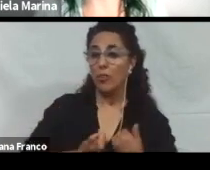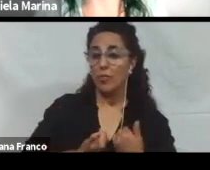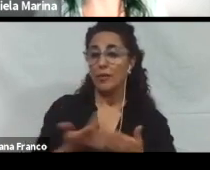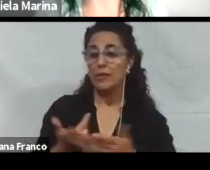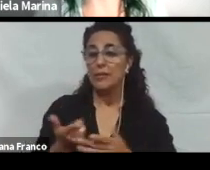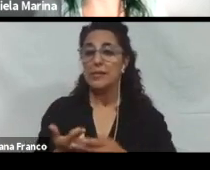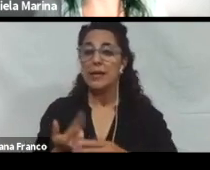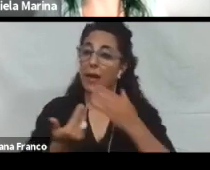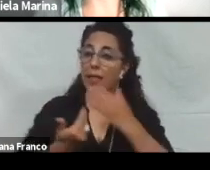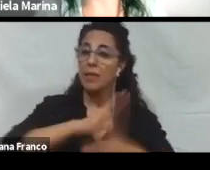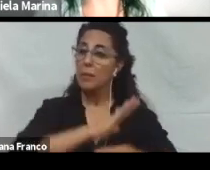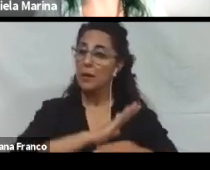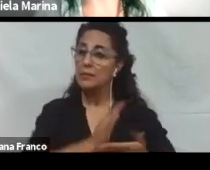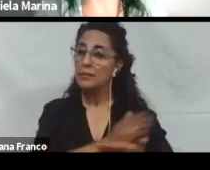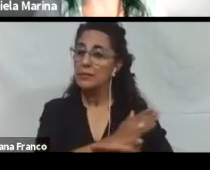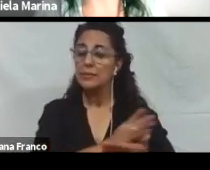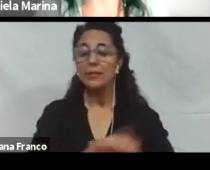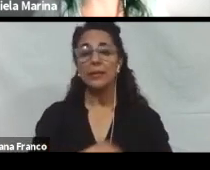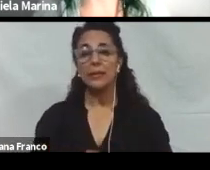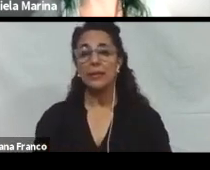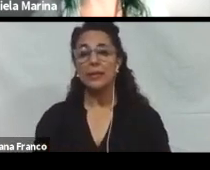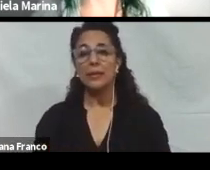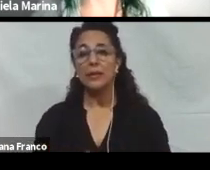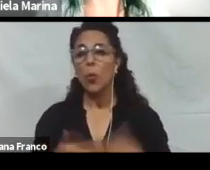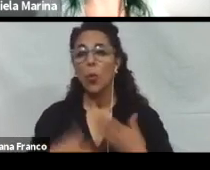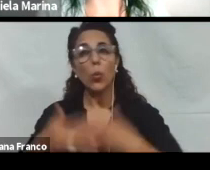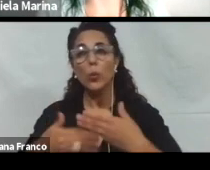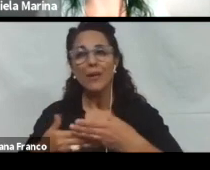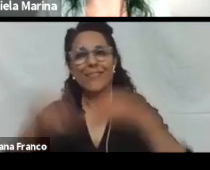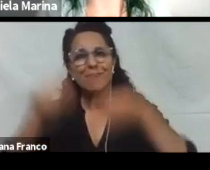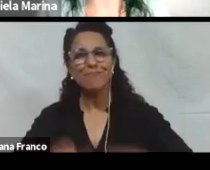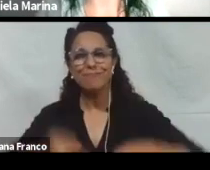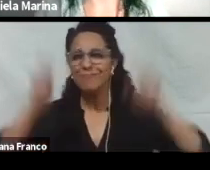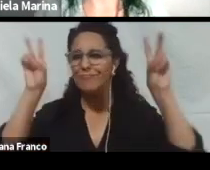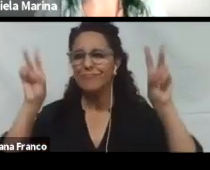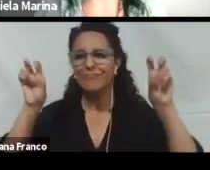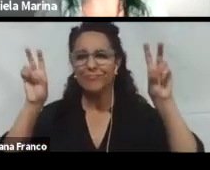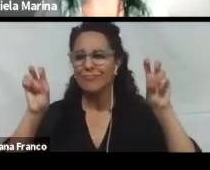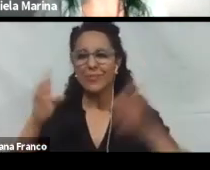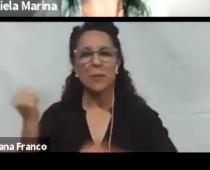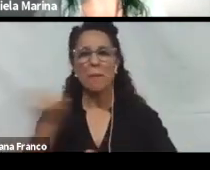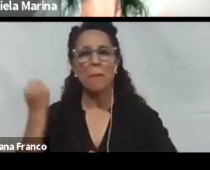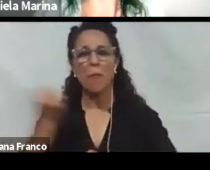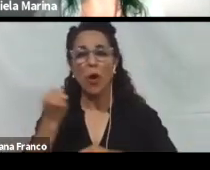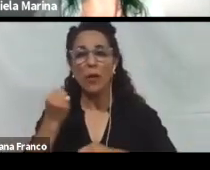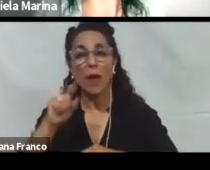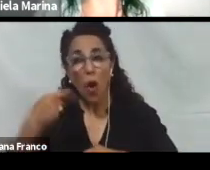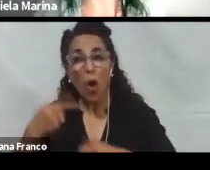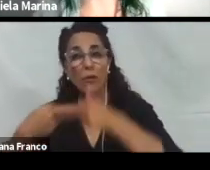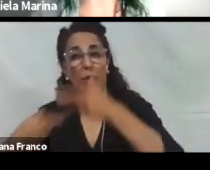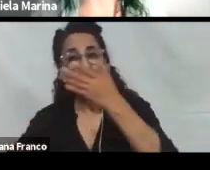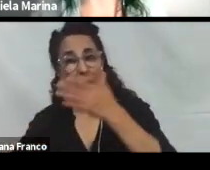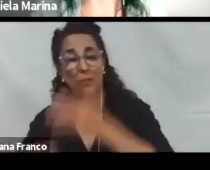utilizar las especificaciones que brinda este consorcio, otras pautas, como pueden ser